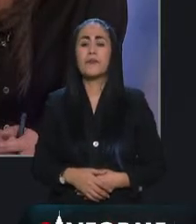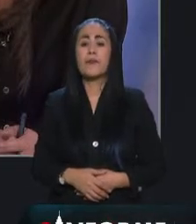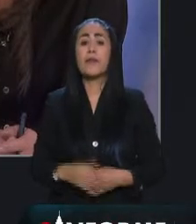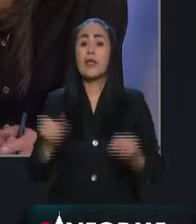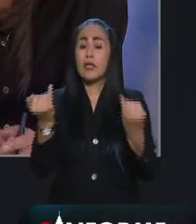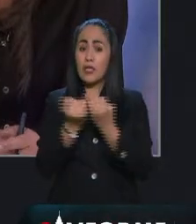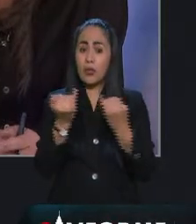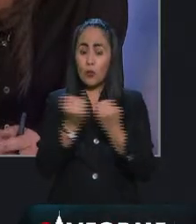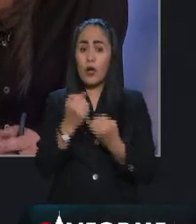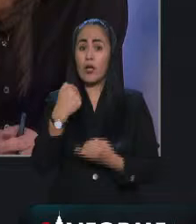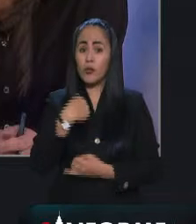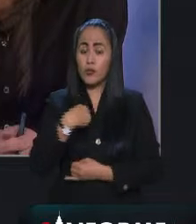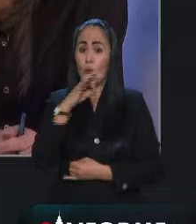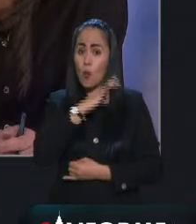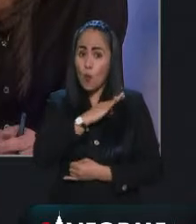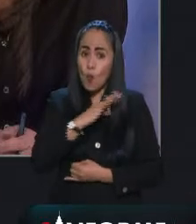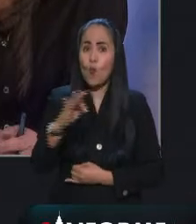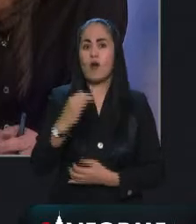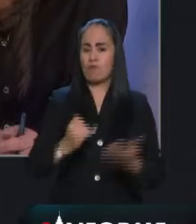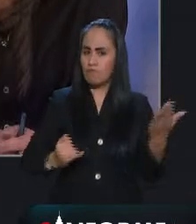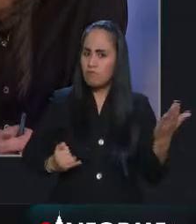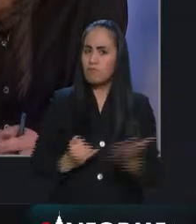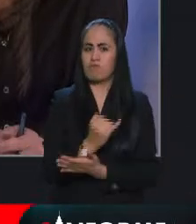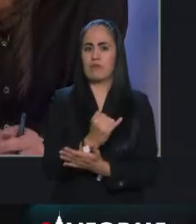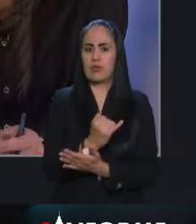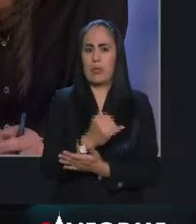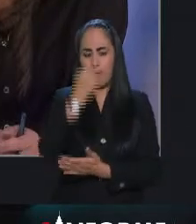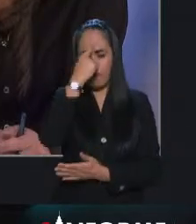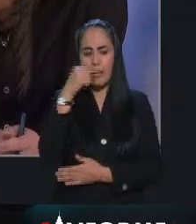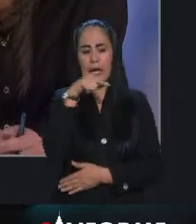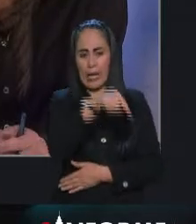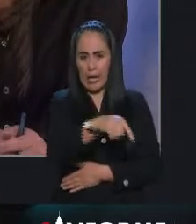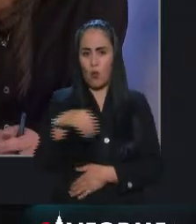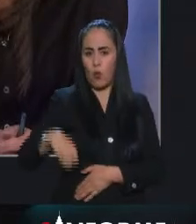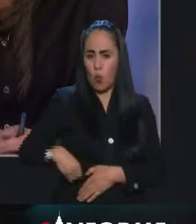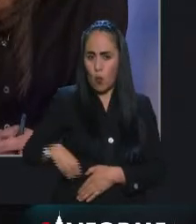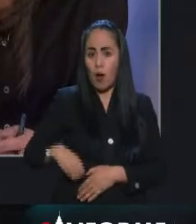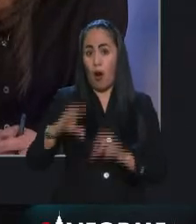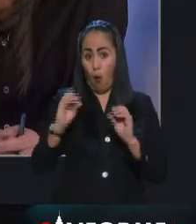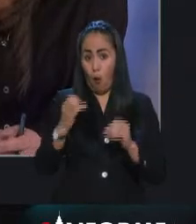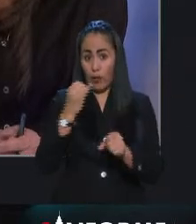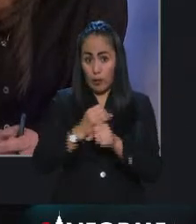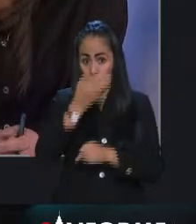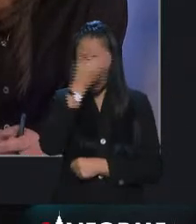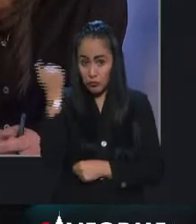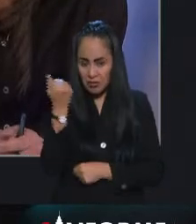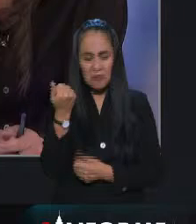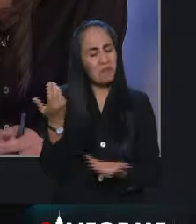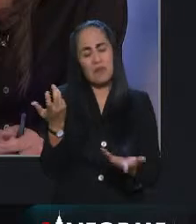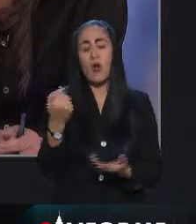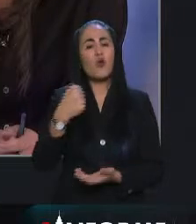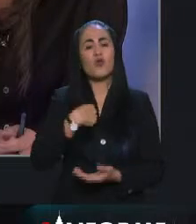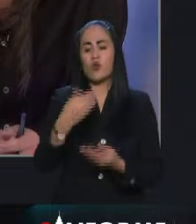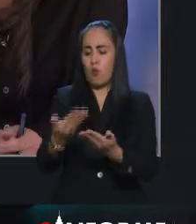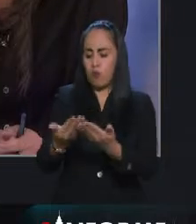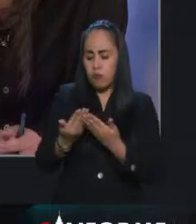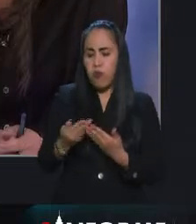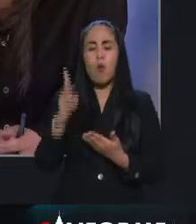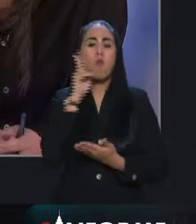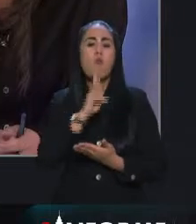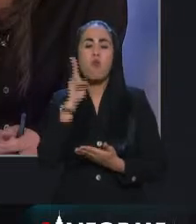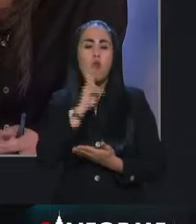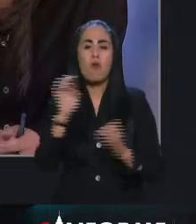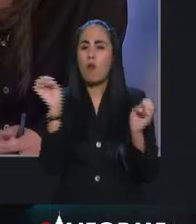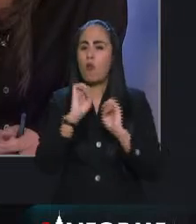de actuar de forma jurisdiccional para determinar su situación legal. Yo no tengo ninguna evidencia de que se haya